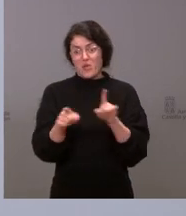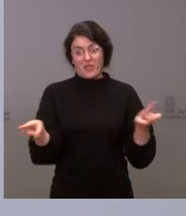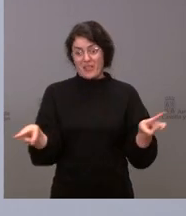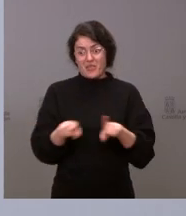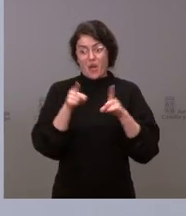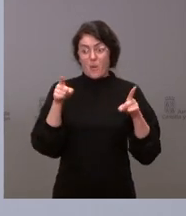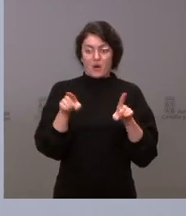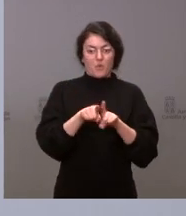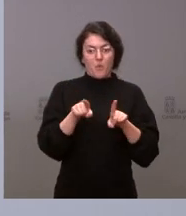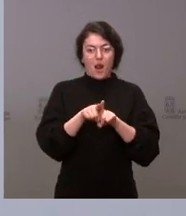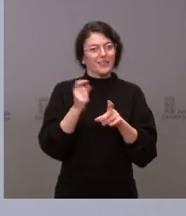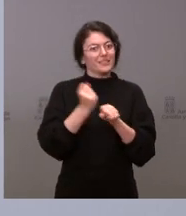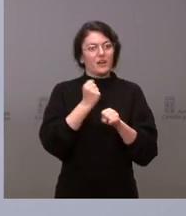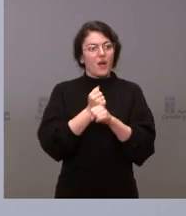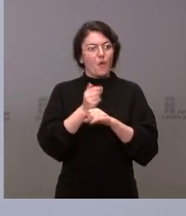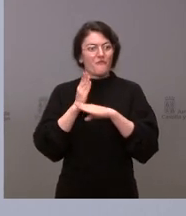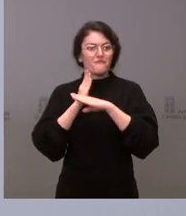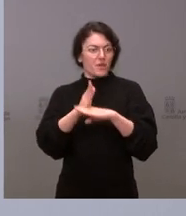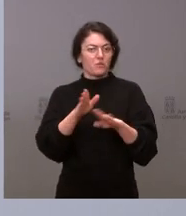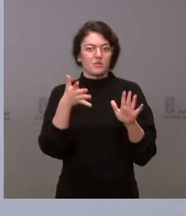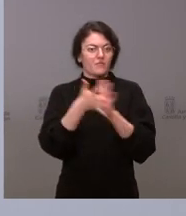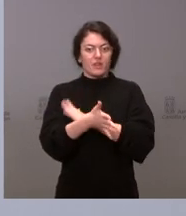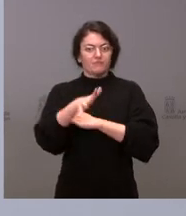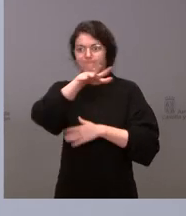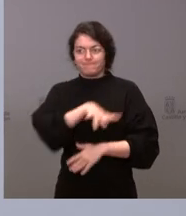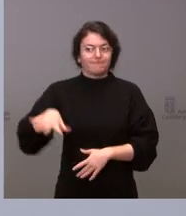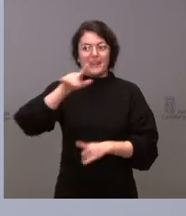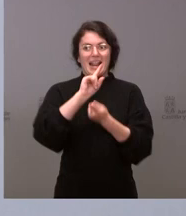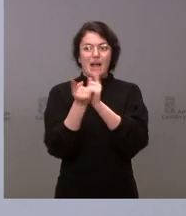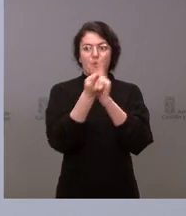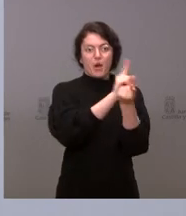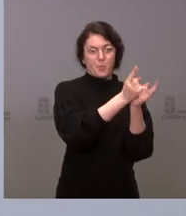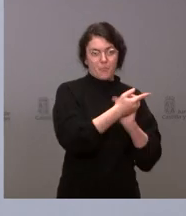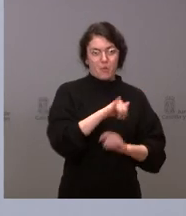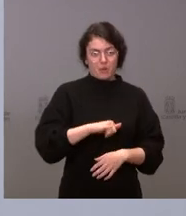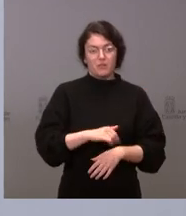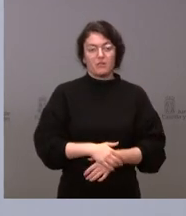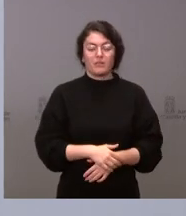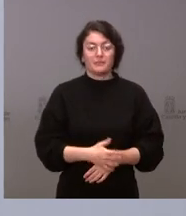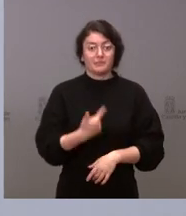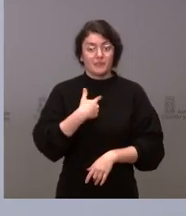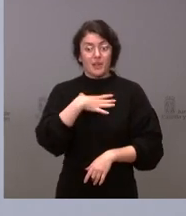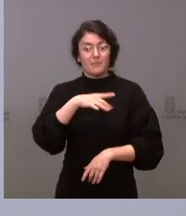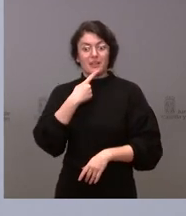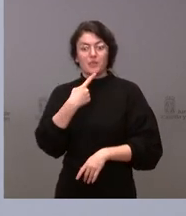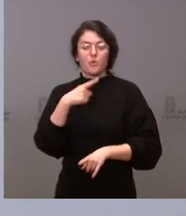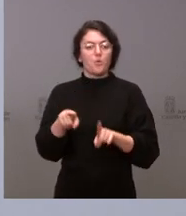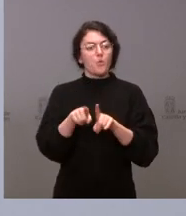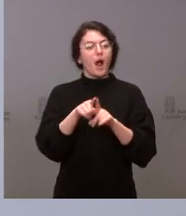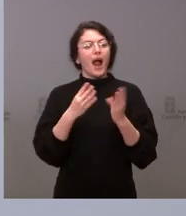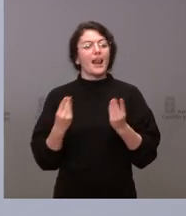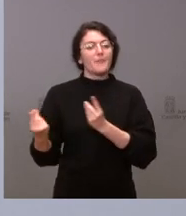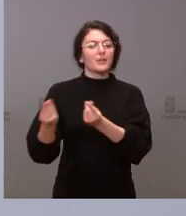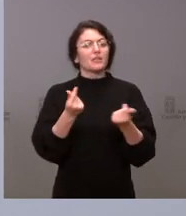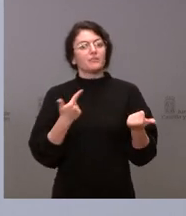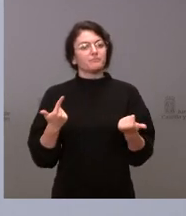pues siempre hay modificaciones a tu alrededor y siempre hay cambios. Yo lo que sí puedo decir es que hay un ambiente cordial, un ambiente